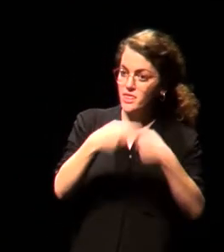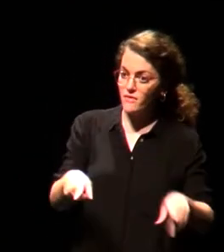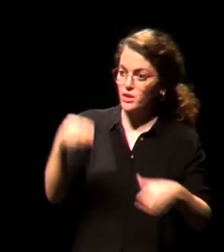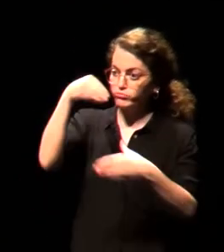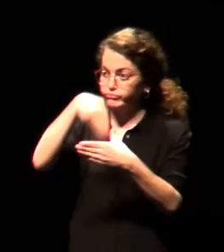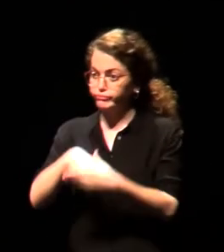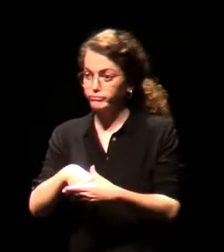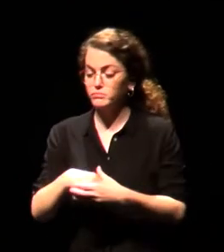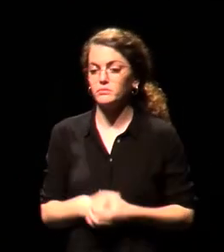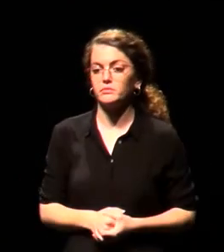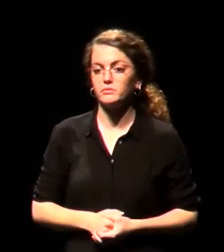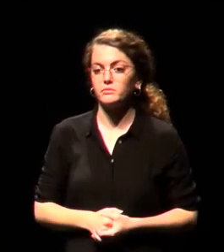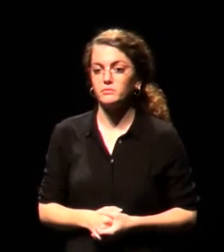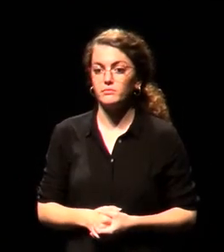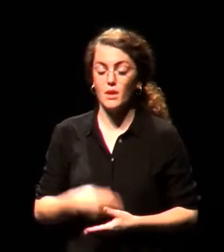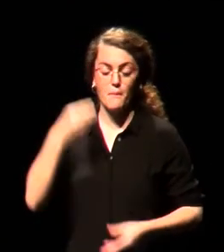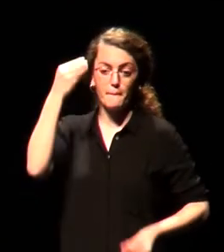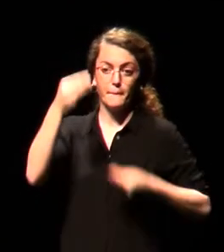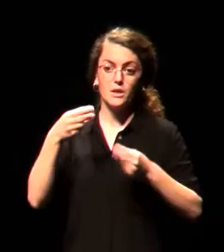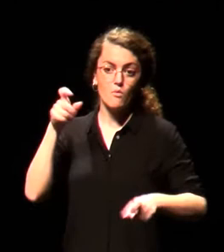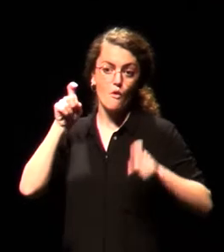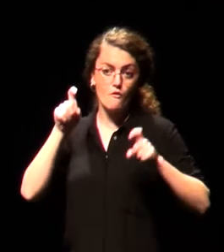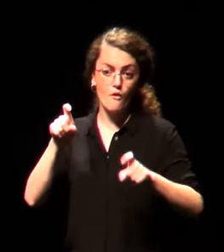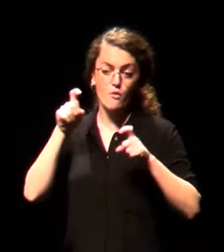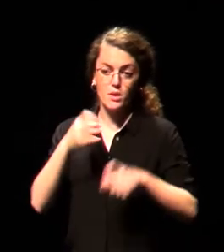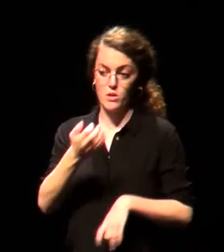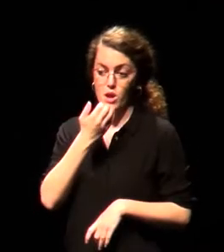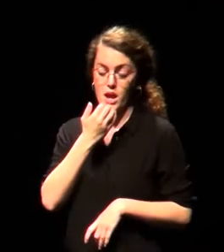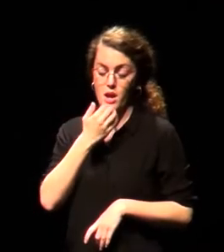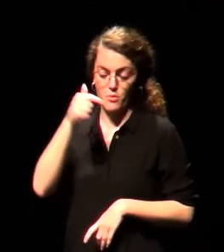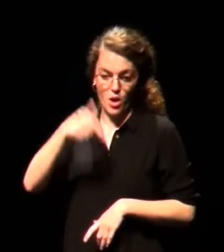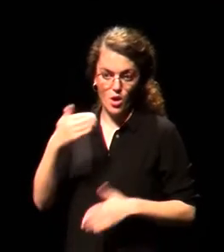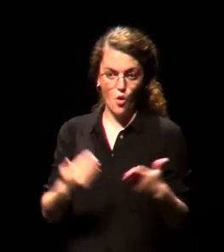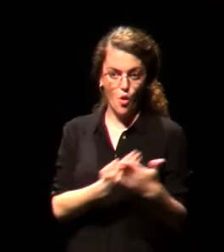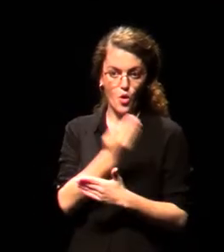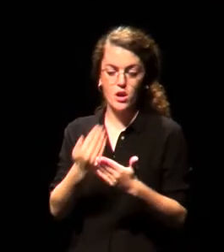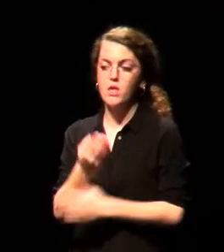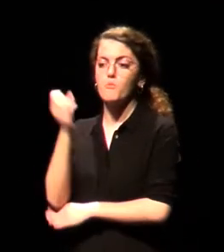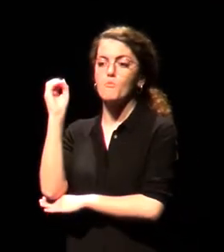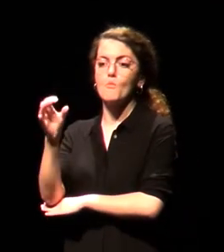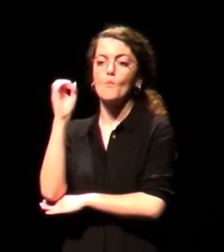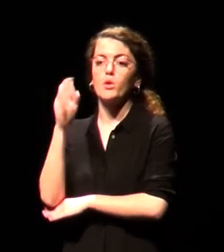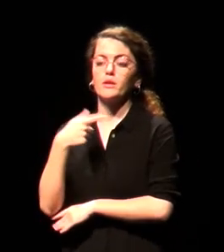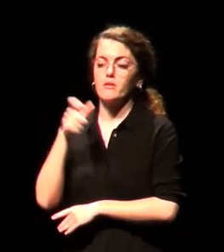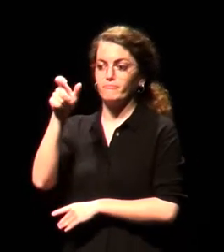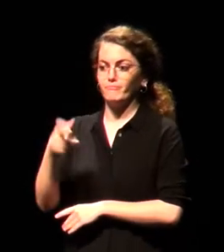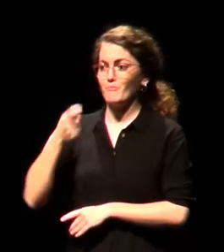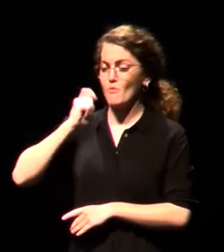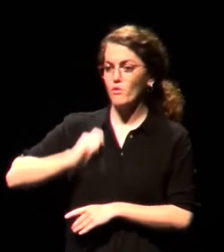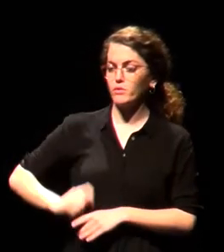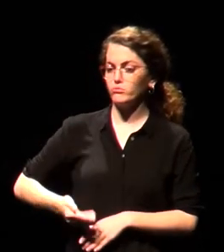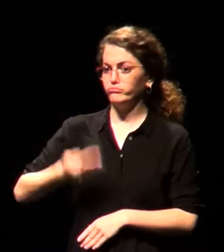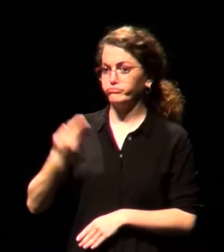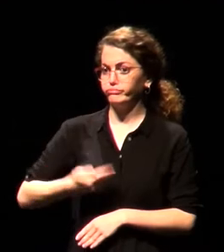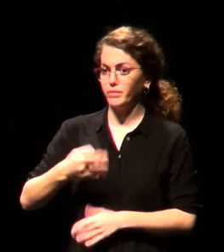Consideramos que la formación, como la que podremos disfrutar estos días de jornadas con ponencias de prestigiosos profesionales, talleres activos